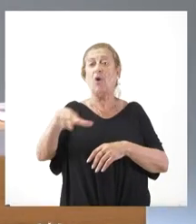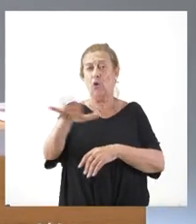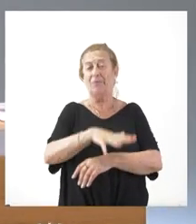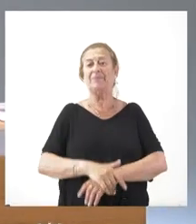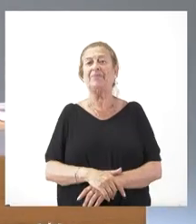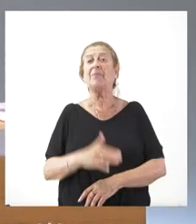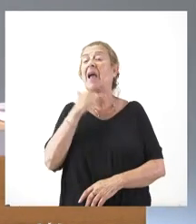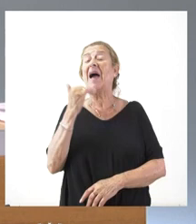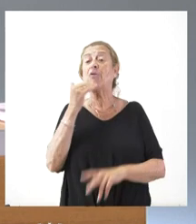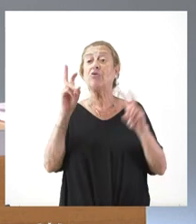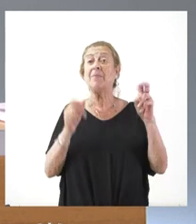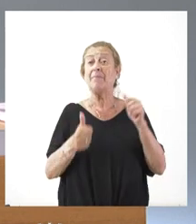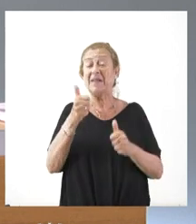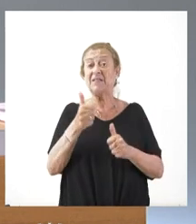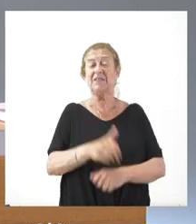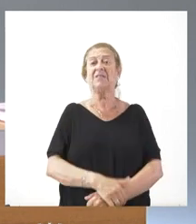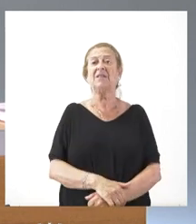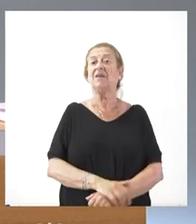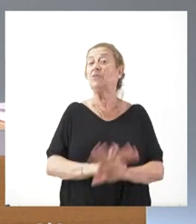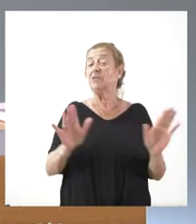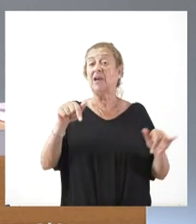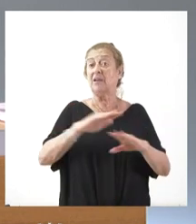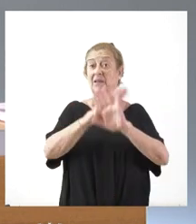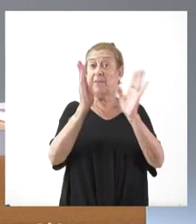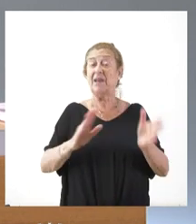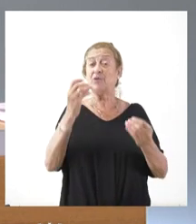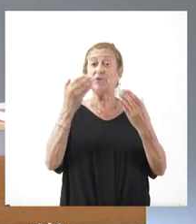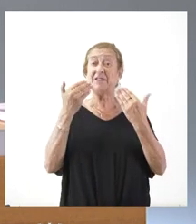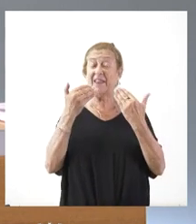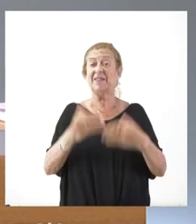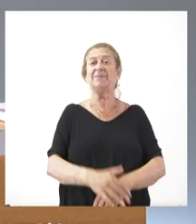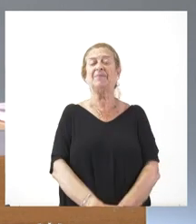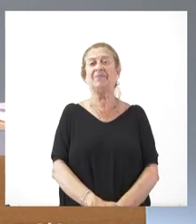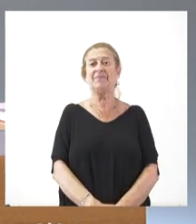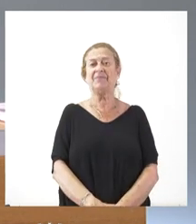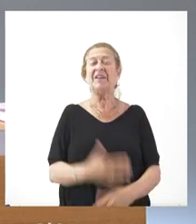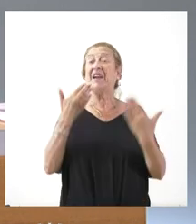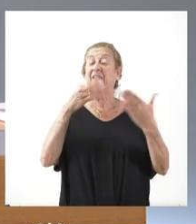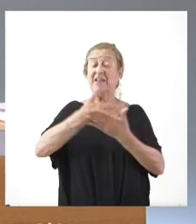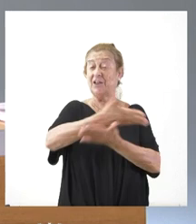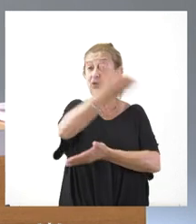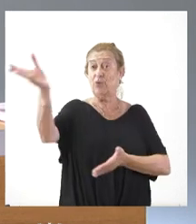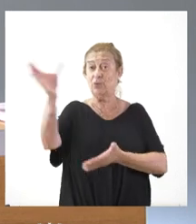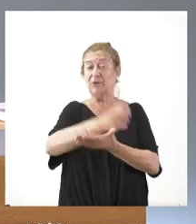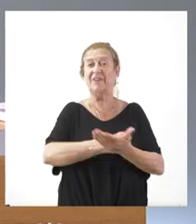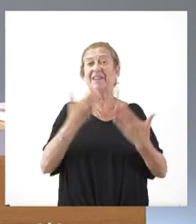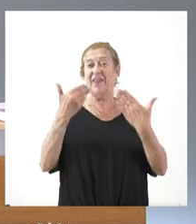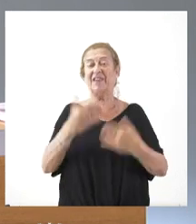¿Alguna cuestión más? Pues, aquí terminamos. Gracias. Gracias a todos ustedes. Muchas gracias.